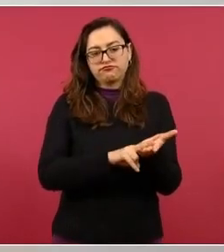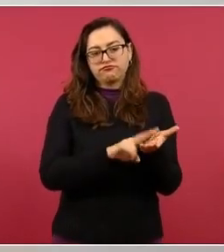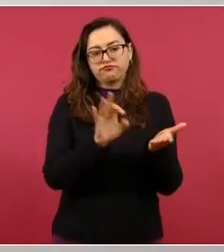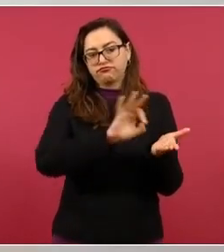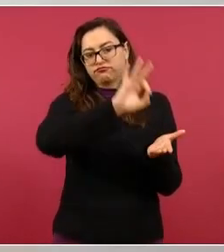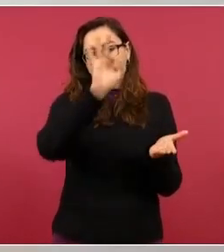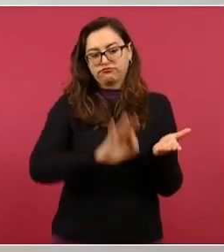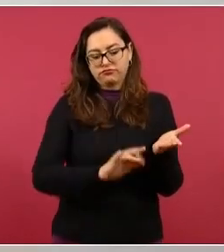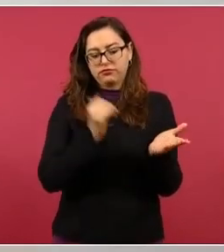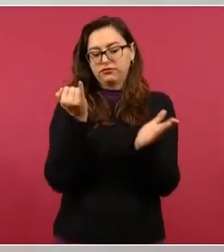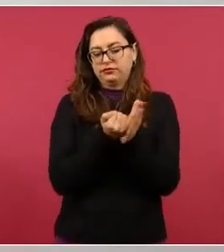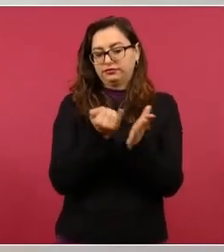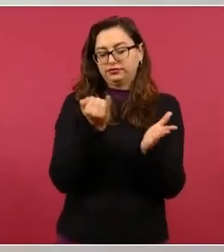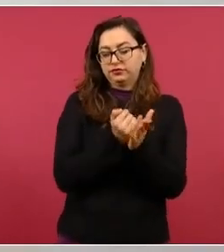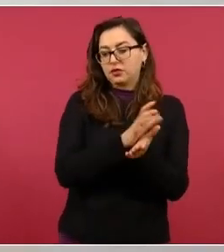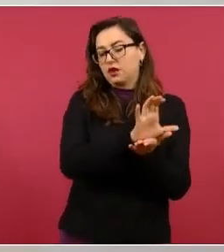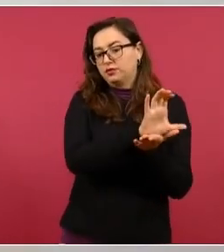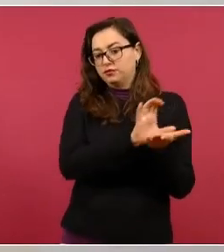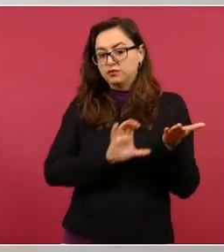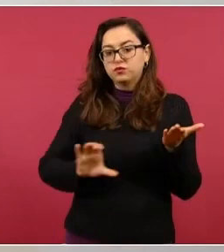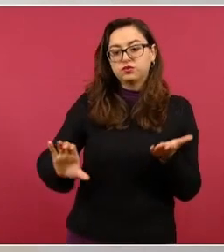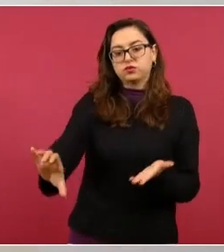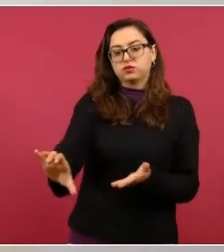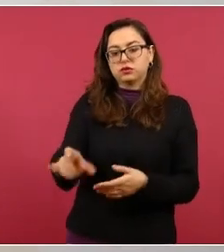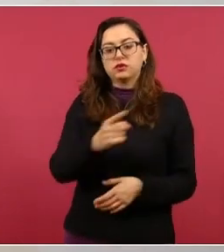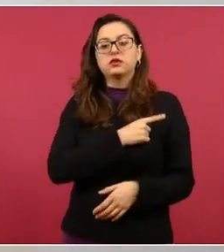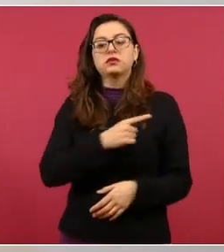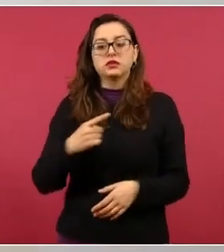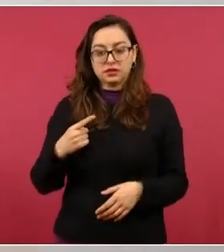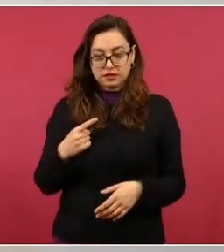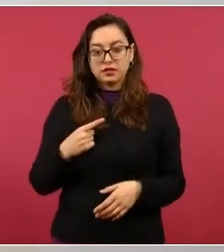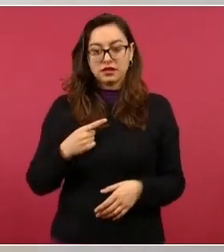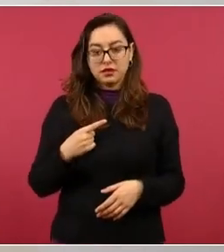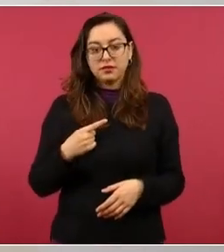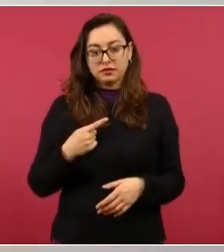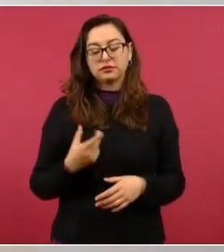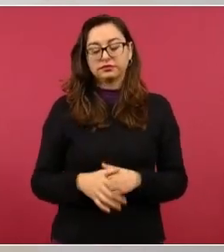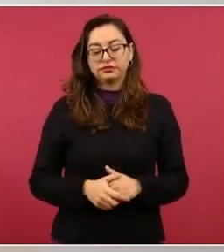y a partir de lo que se vende